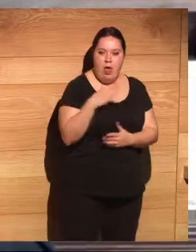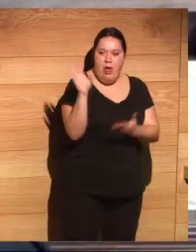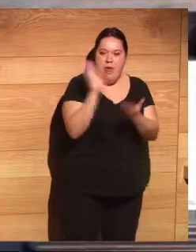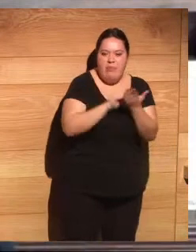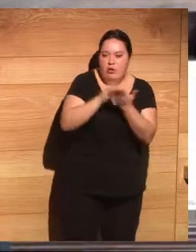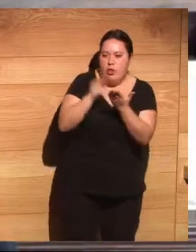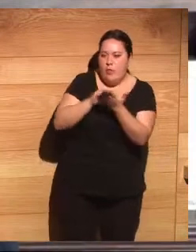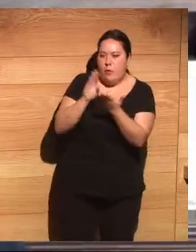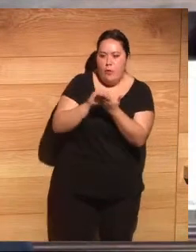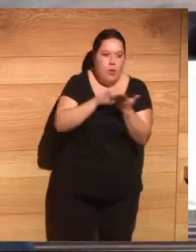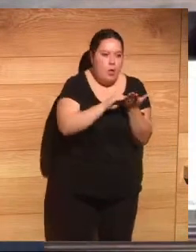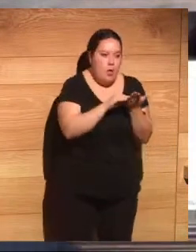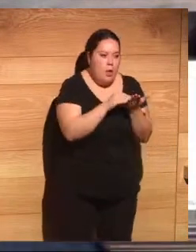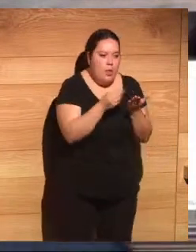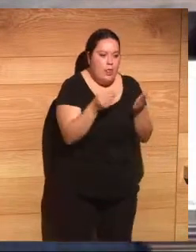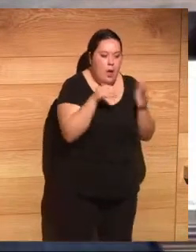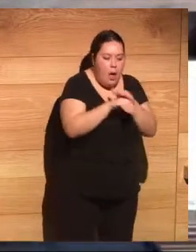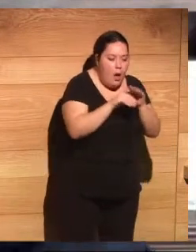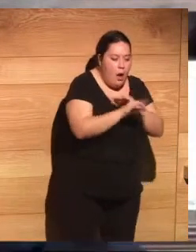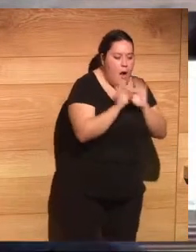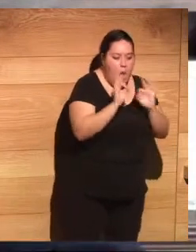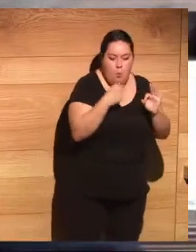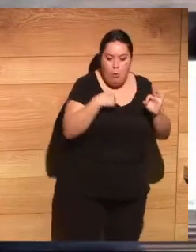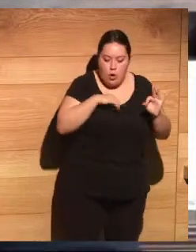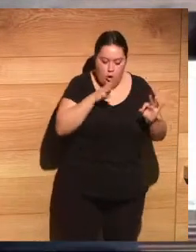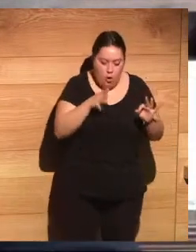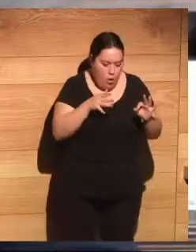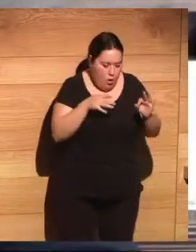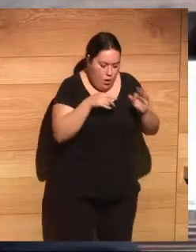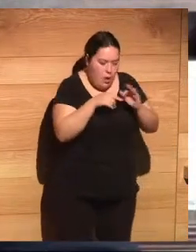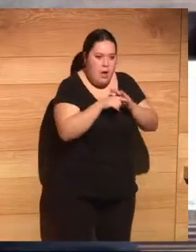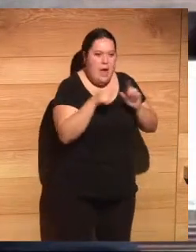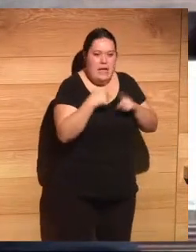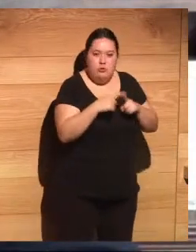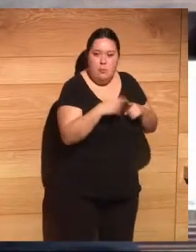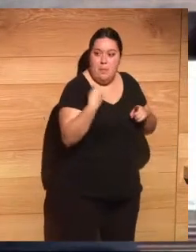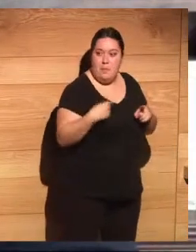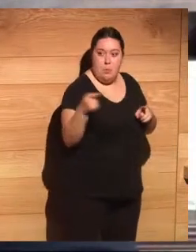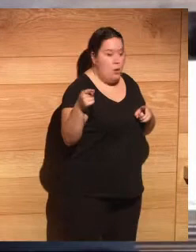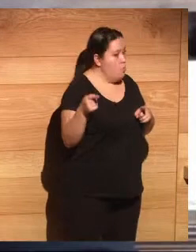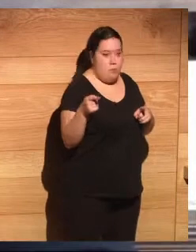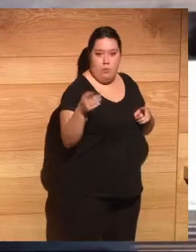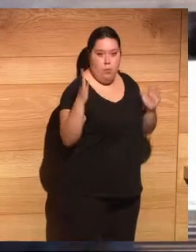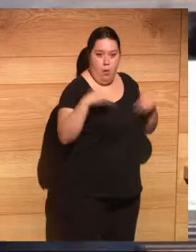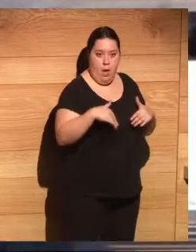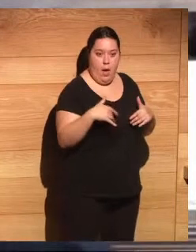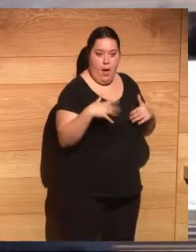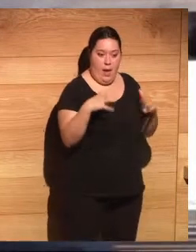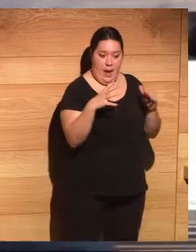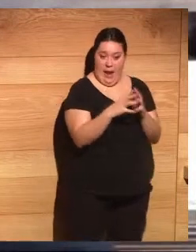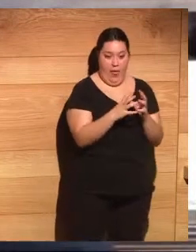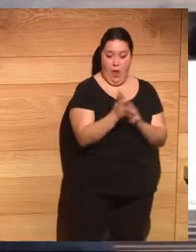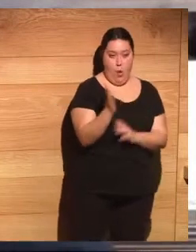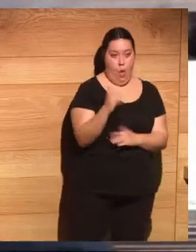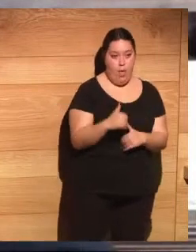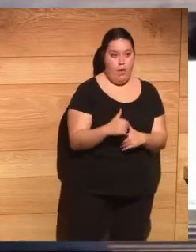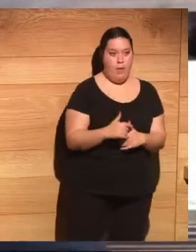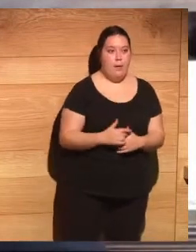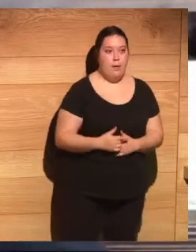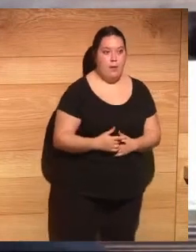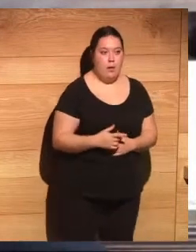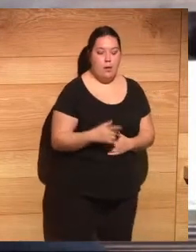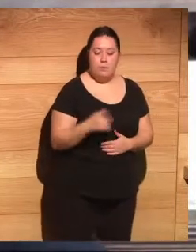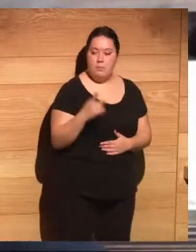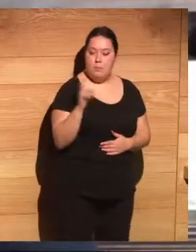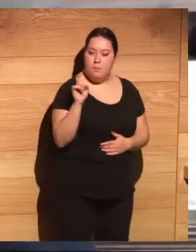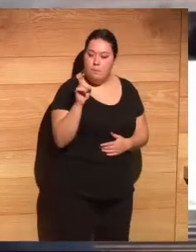datos porque usted tiene unos instrumentos que yo no tengo en mi laboratorio de bioquímica de Granada el profesor Krebs me miró